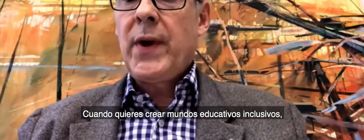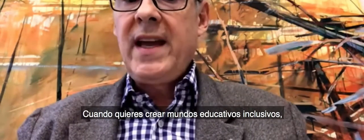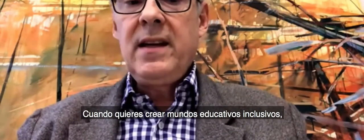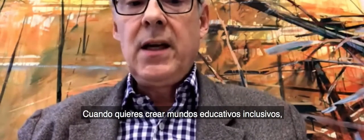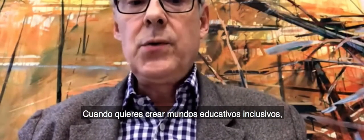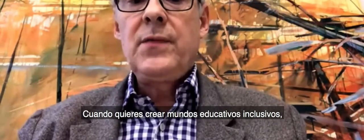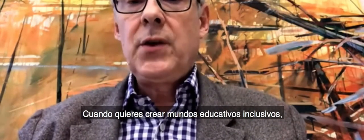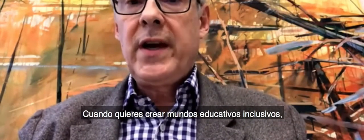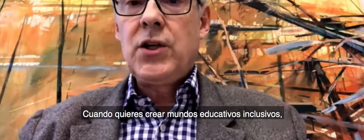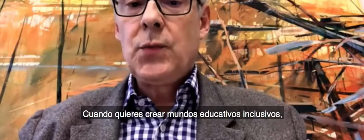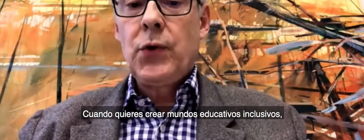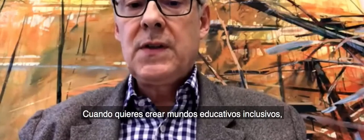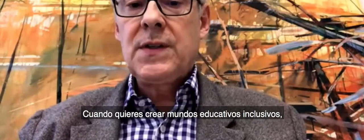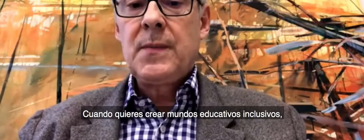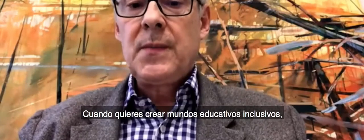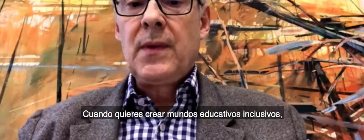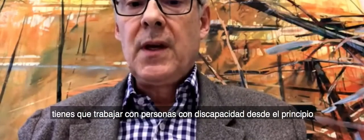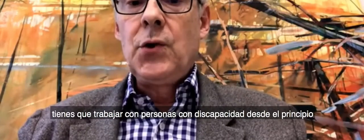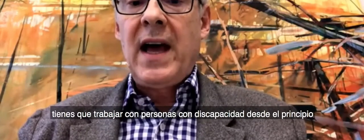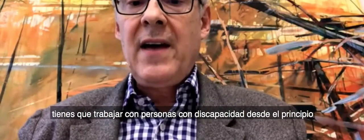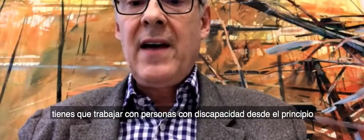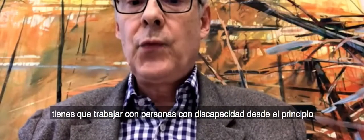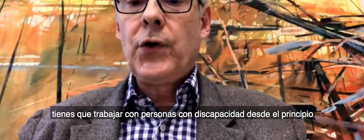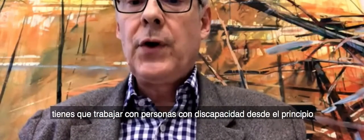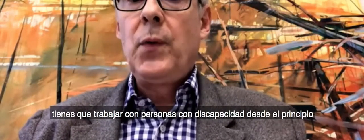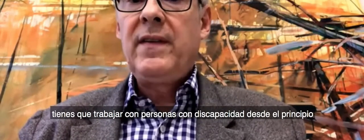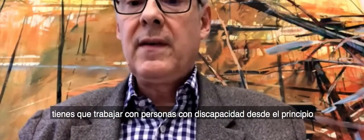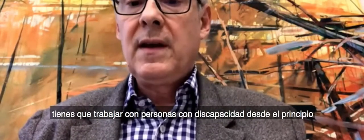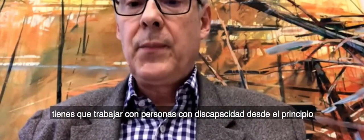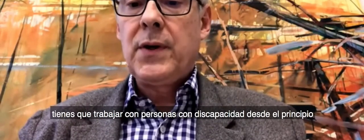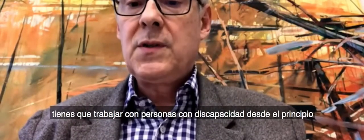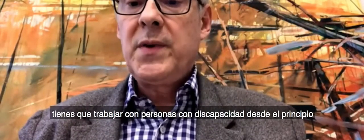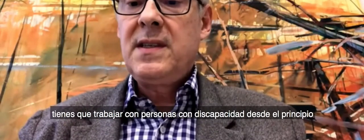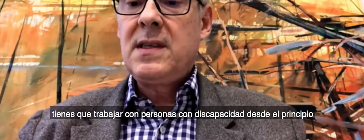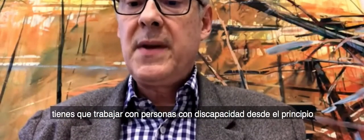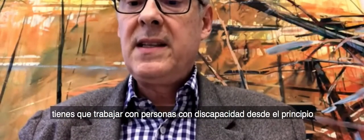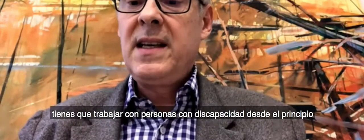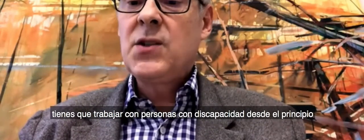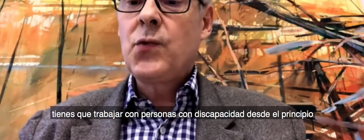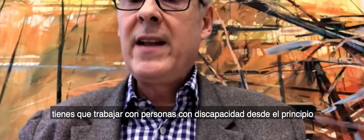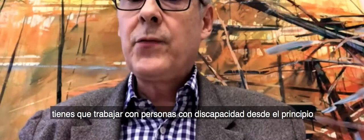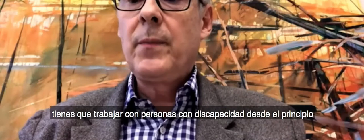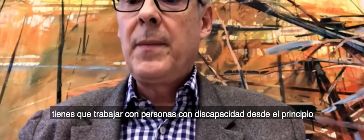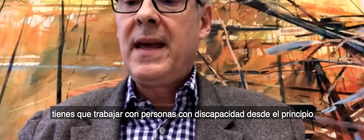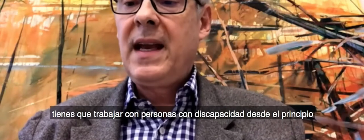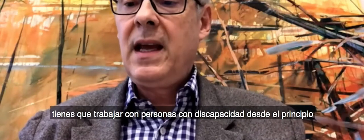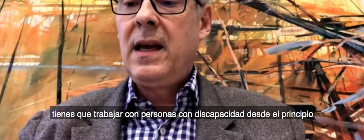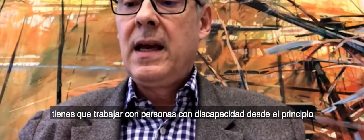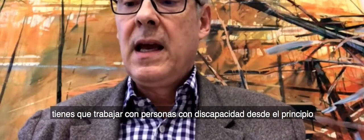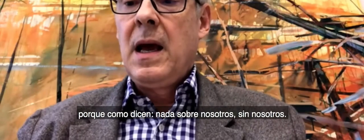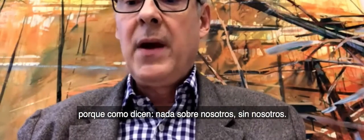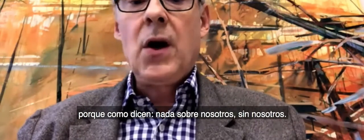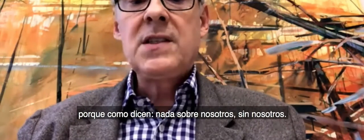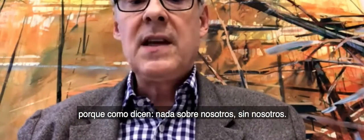to create inclusive education worlds, you have to work with persons with disabilities right from the beginning